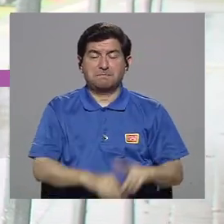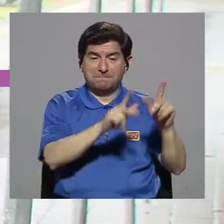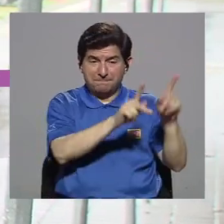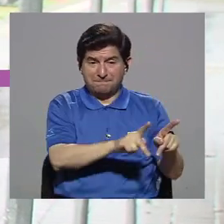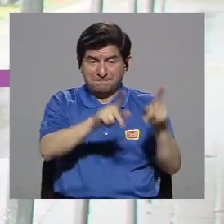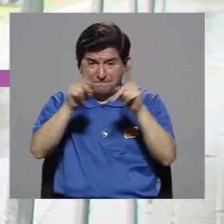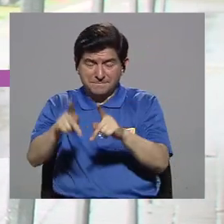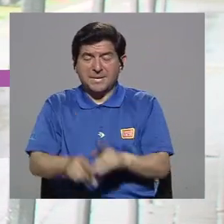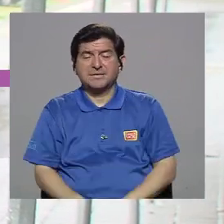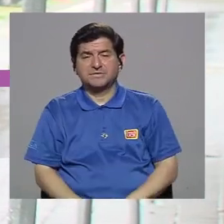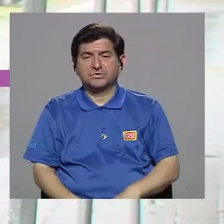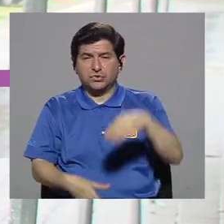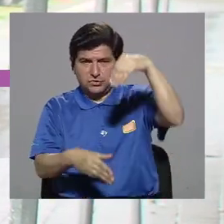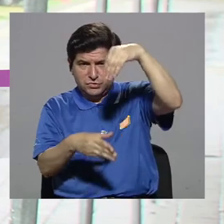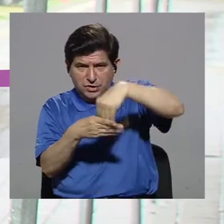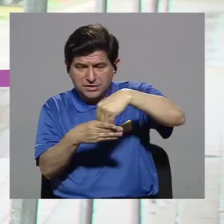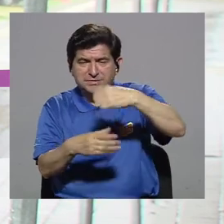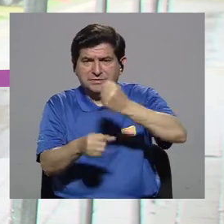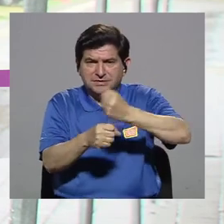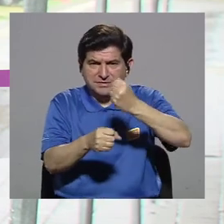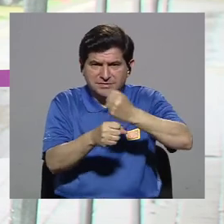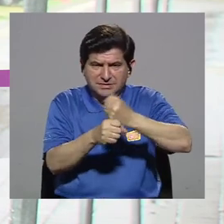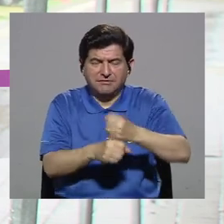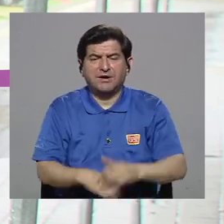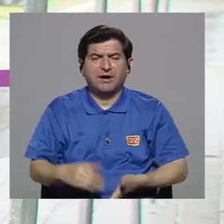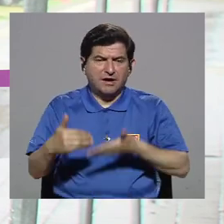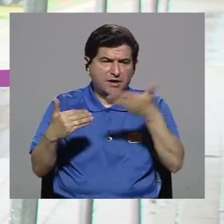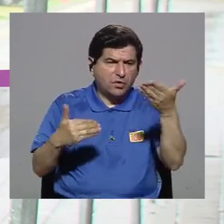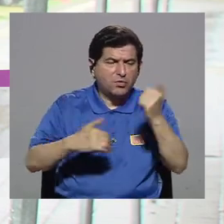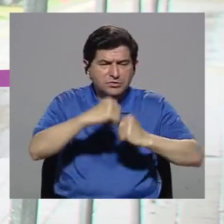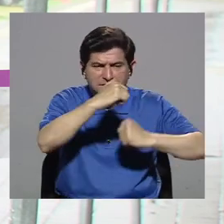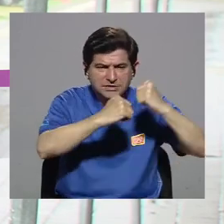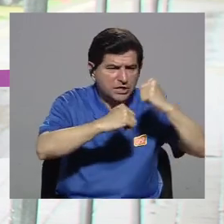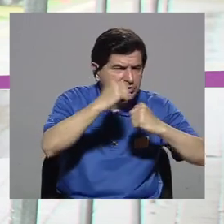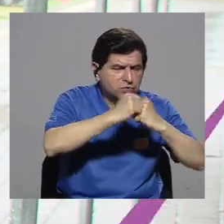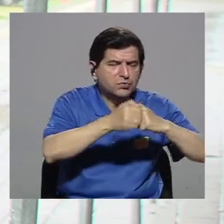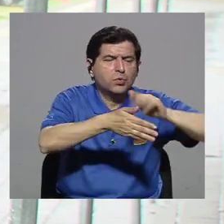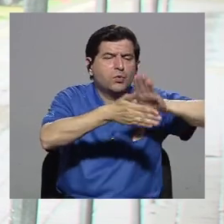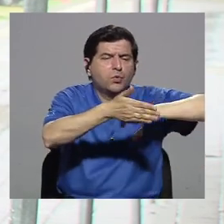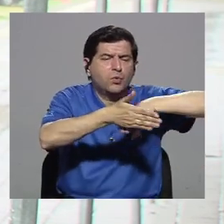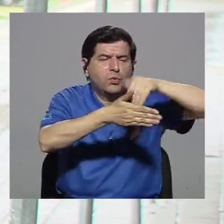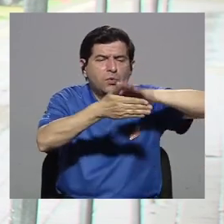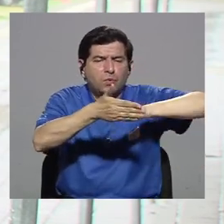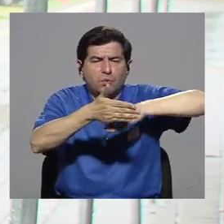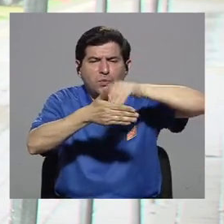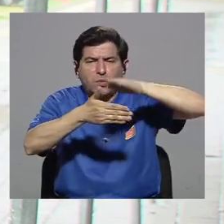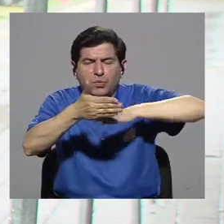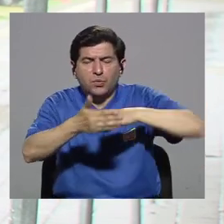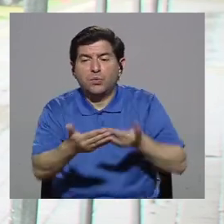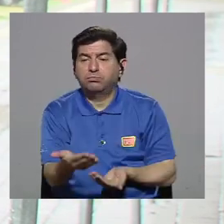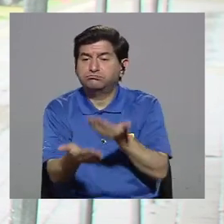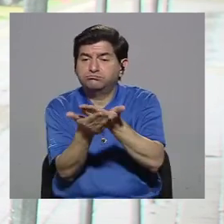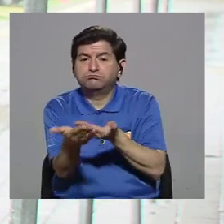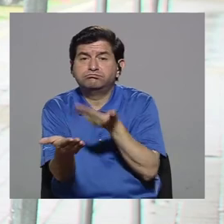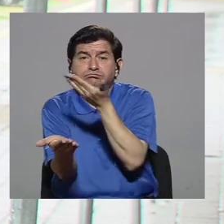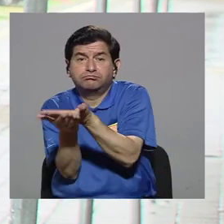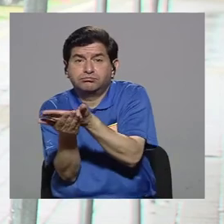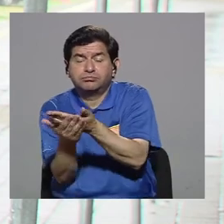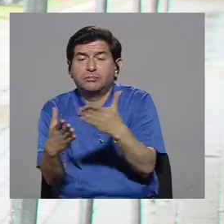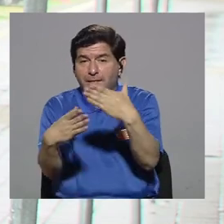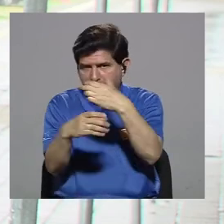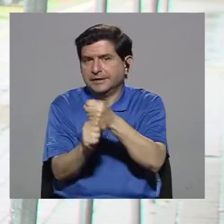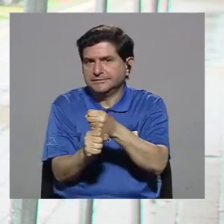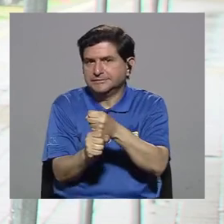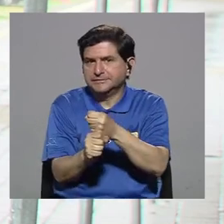se involucran en hacer las cosas, las estructuras, pintarlas, proponerlas, hacerlas,